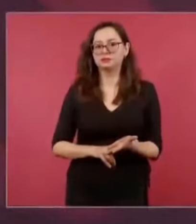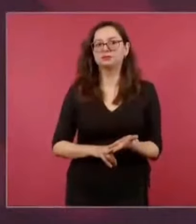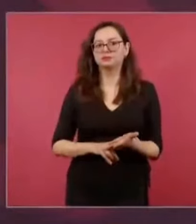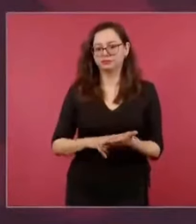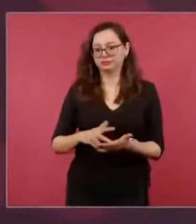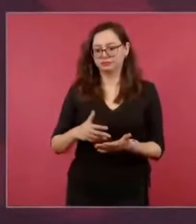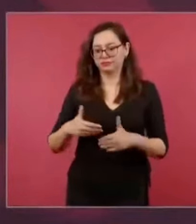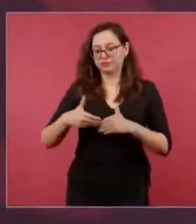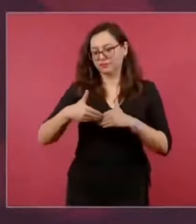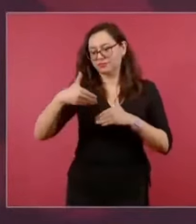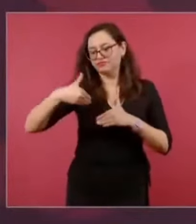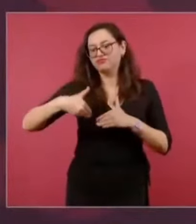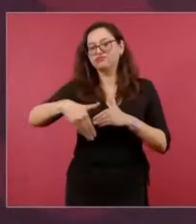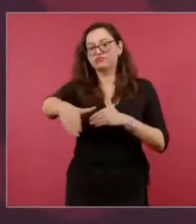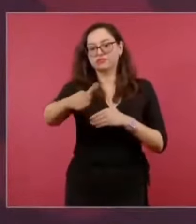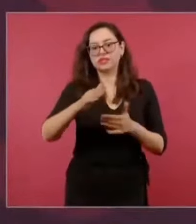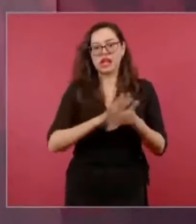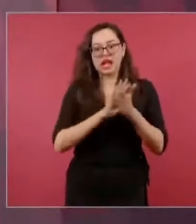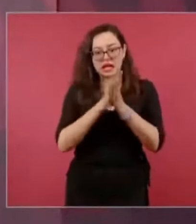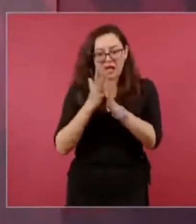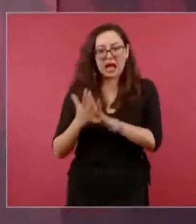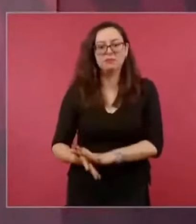una transformación que hacía falta.